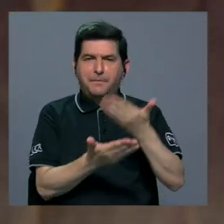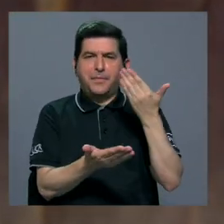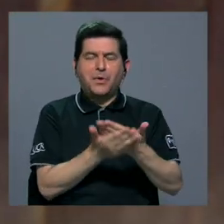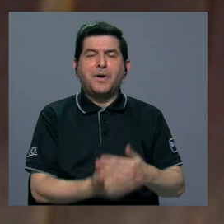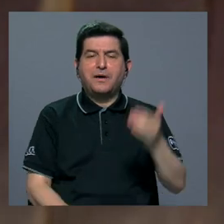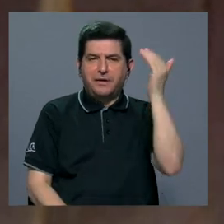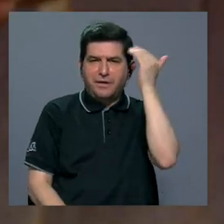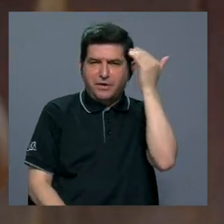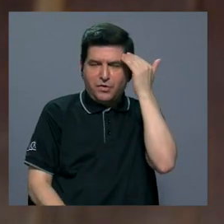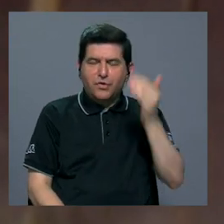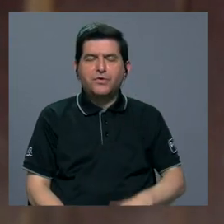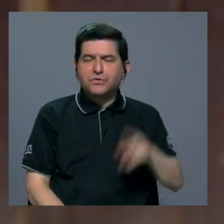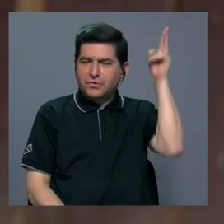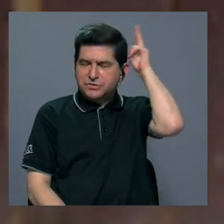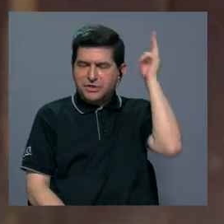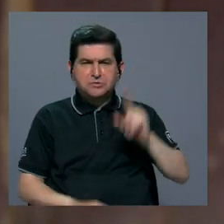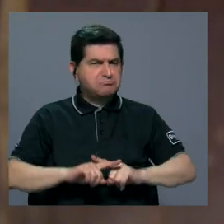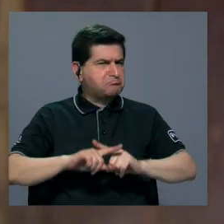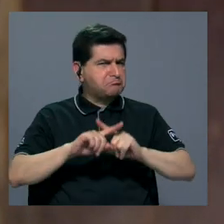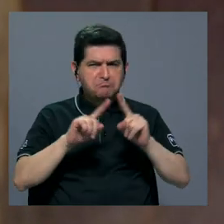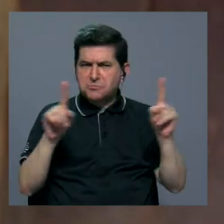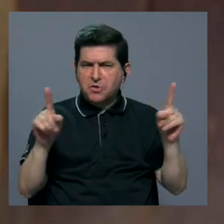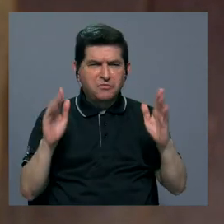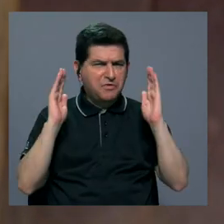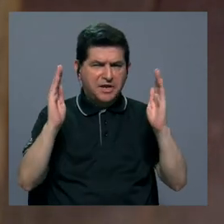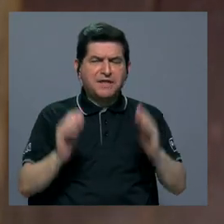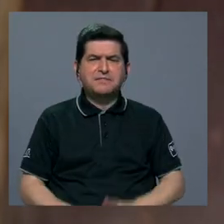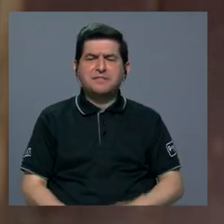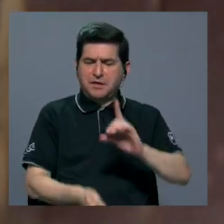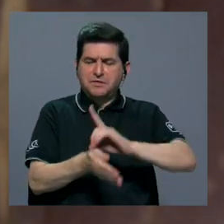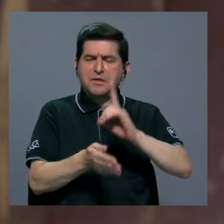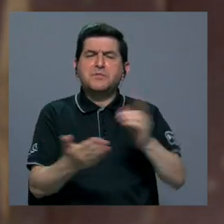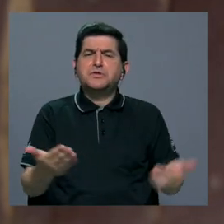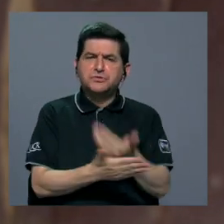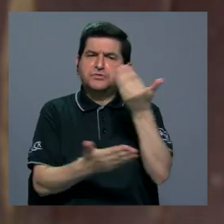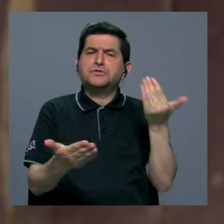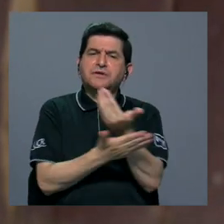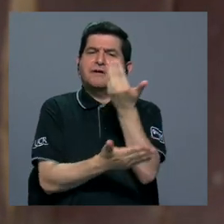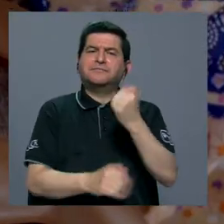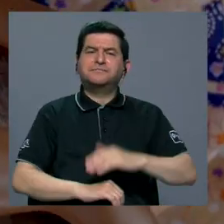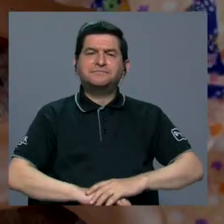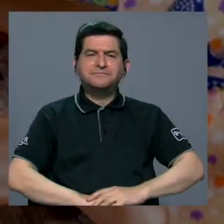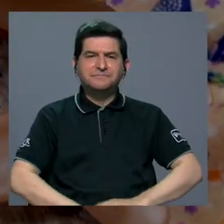demostrado que el conocimiento indígena no difiere tanto de la medicina moderna.